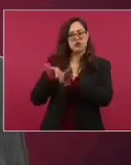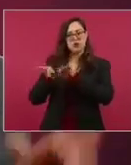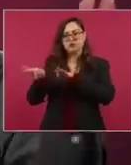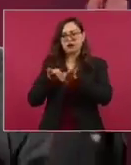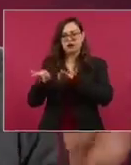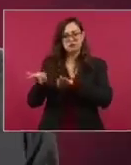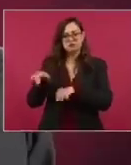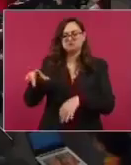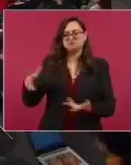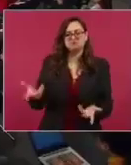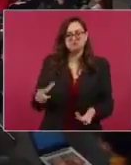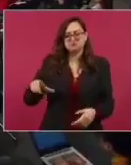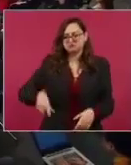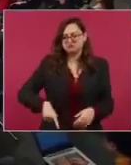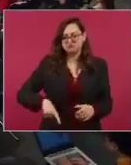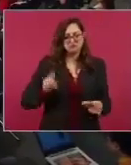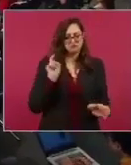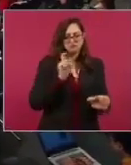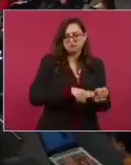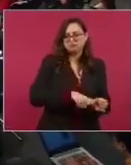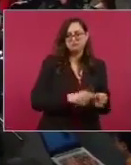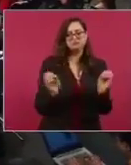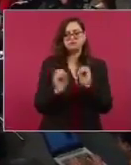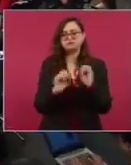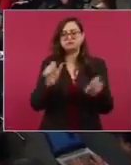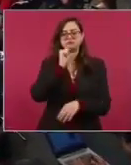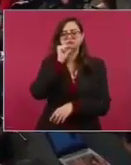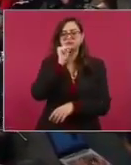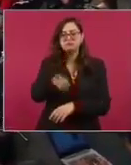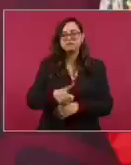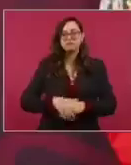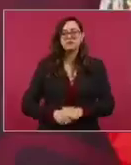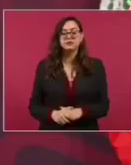A veces, que la voy a ver,